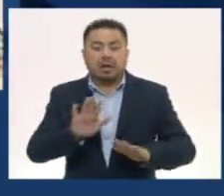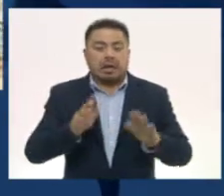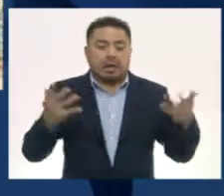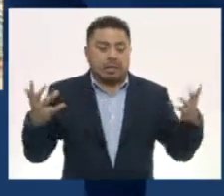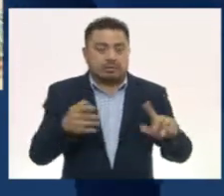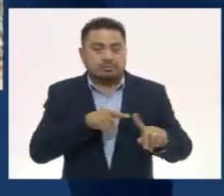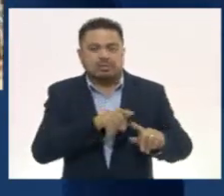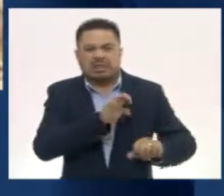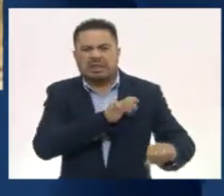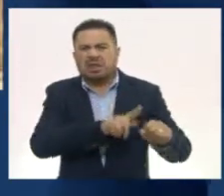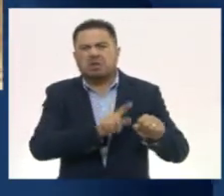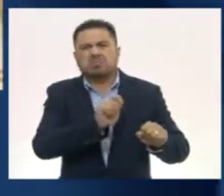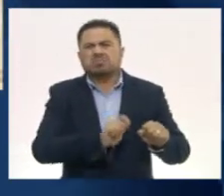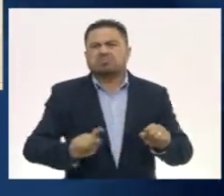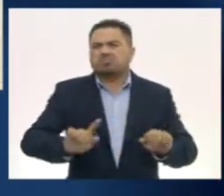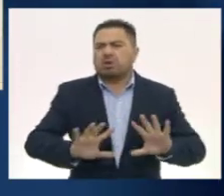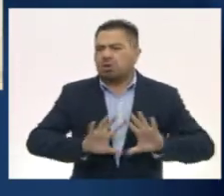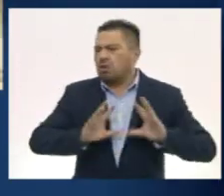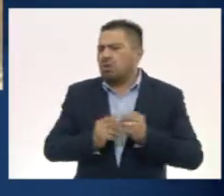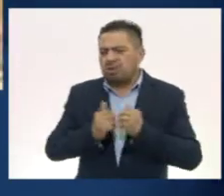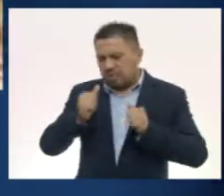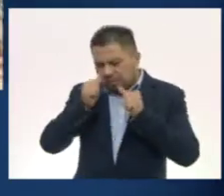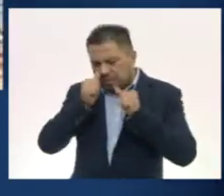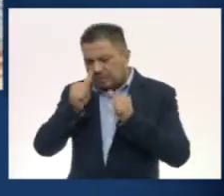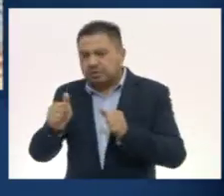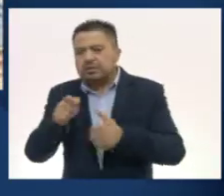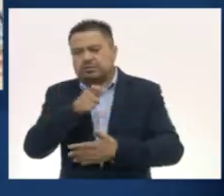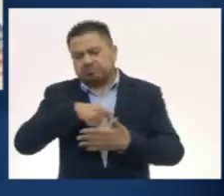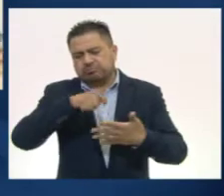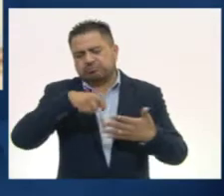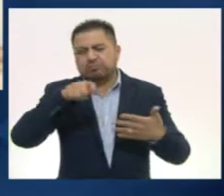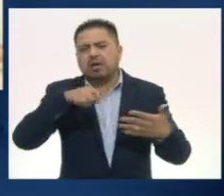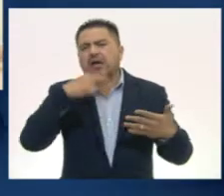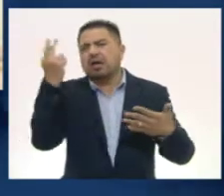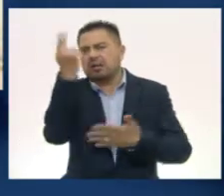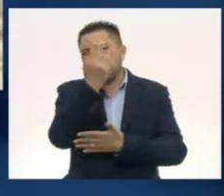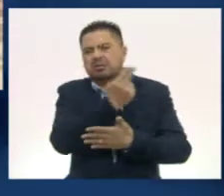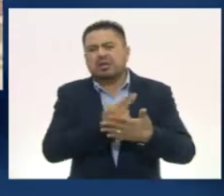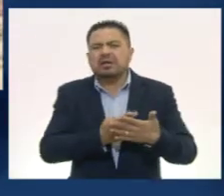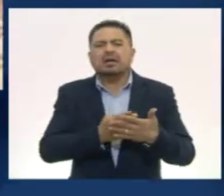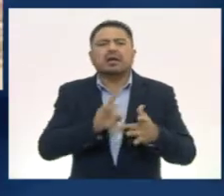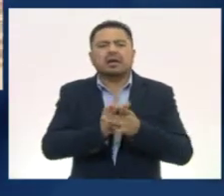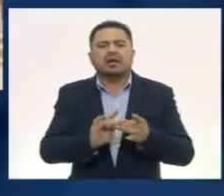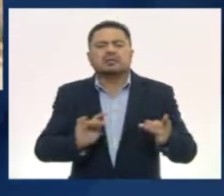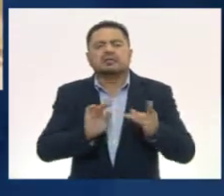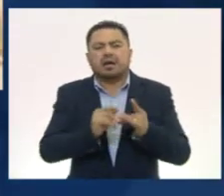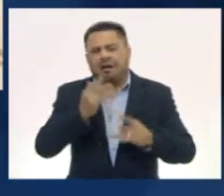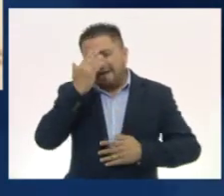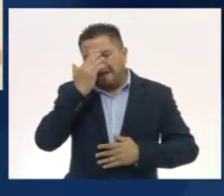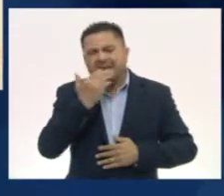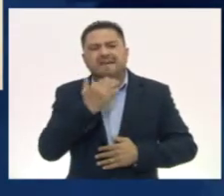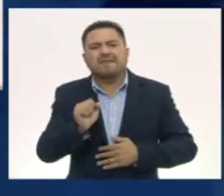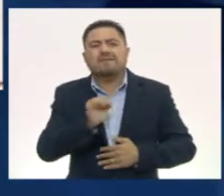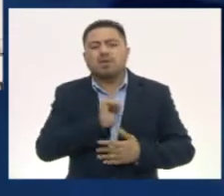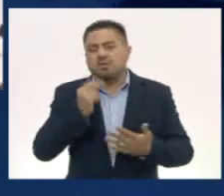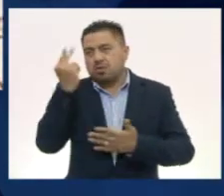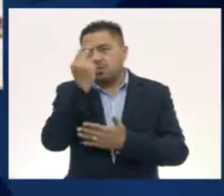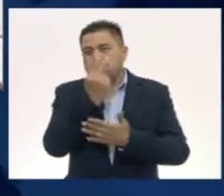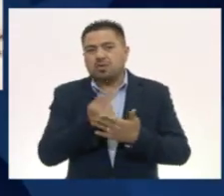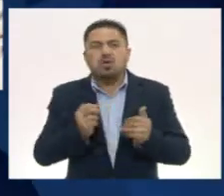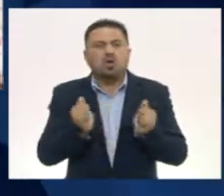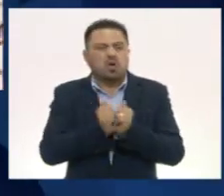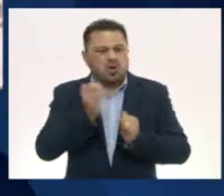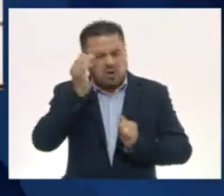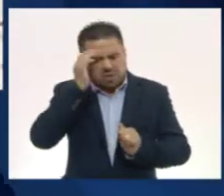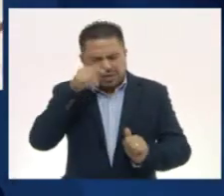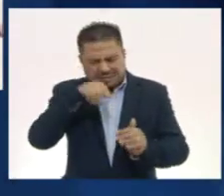elaboraban especialistas de tiempo completo, los escribas o pintores, quienes contaban con habilidades para pintar y con un